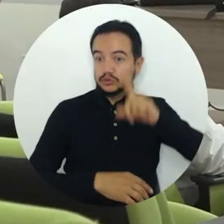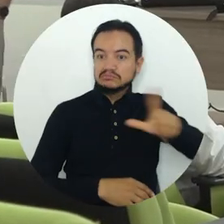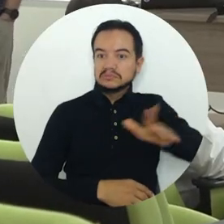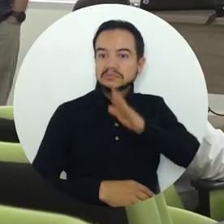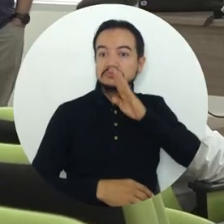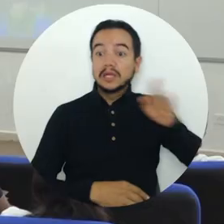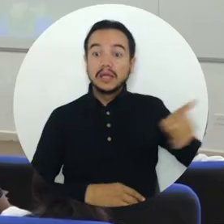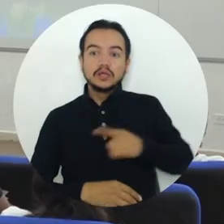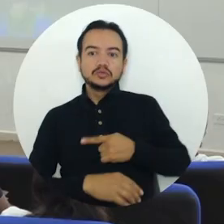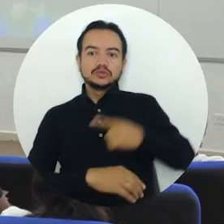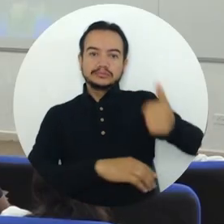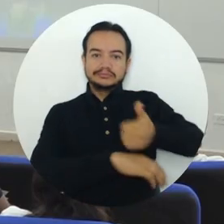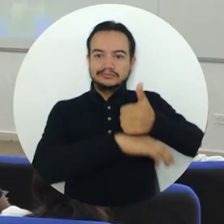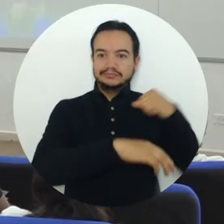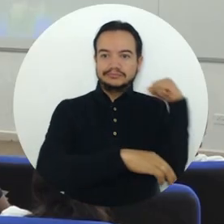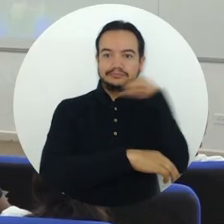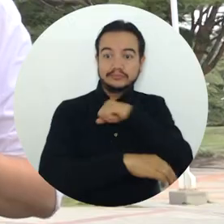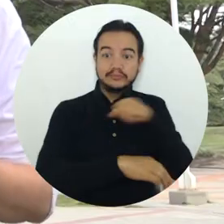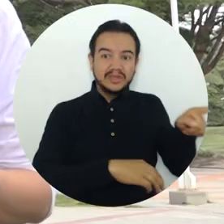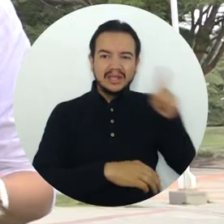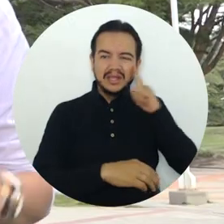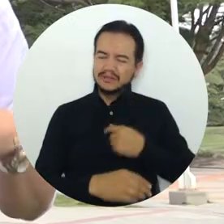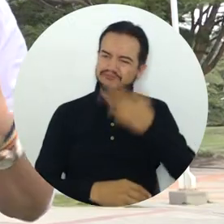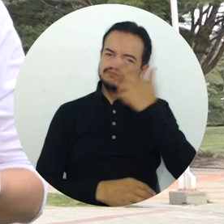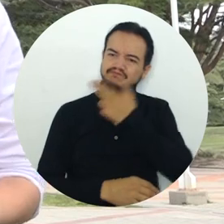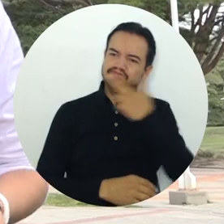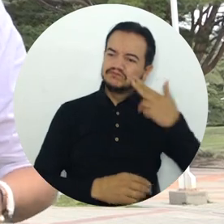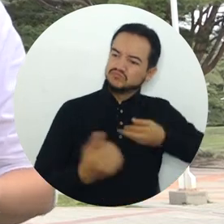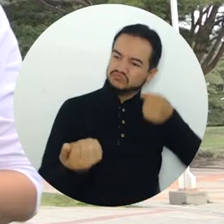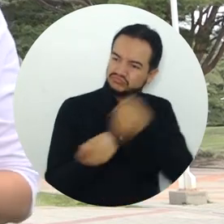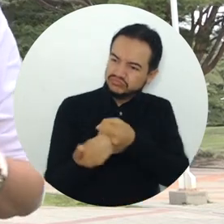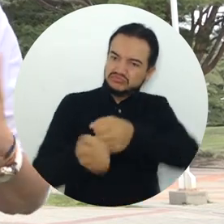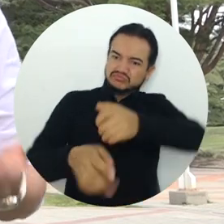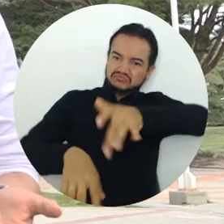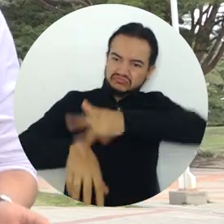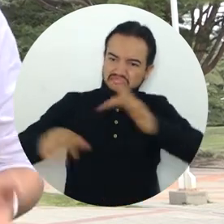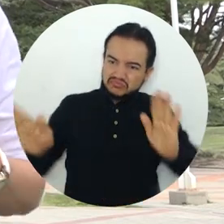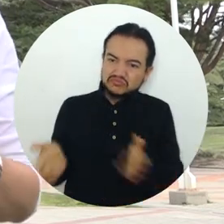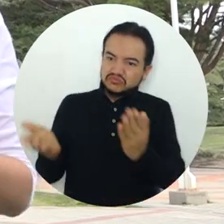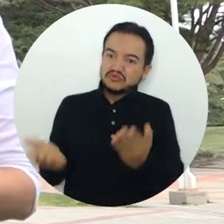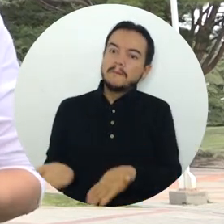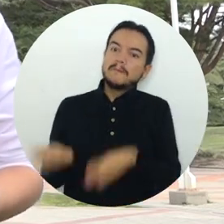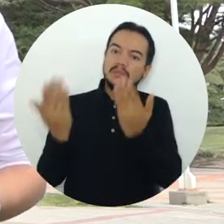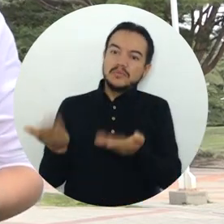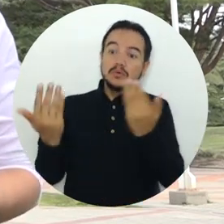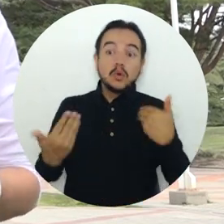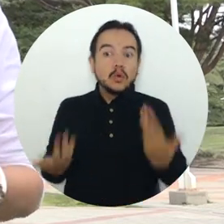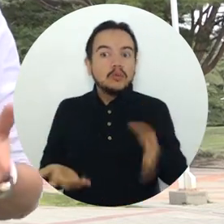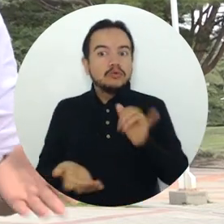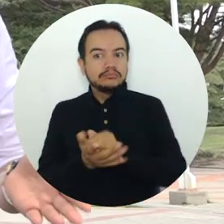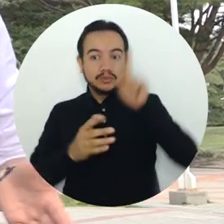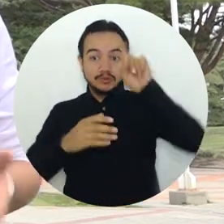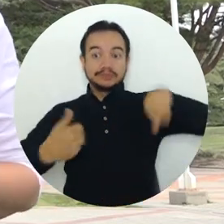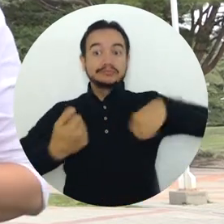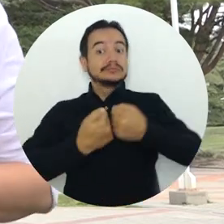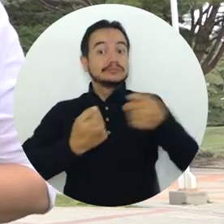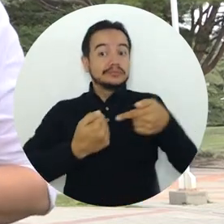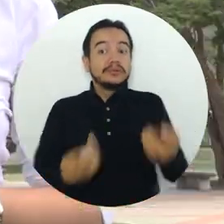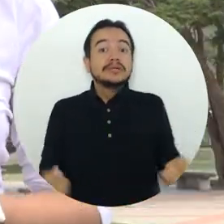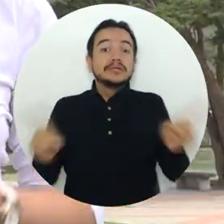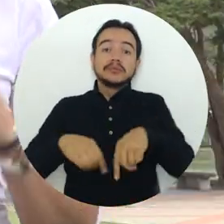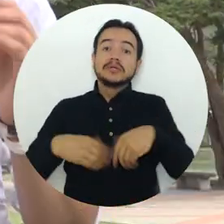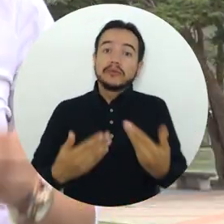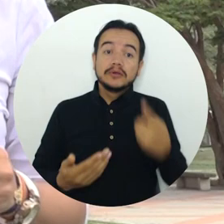comprometida con el desarrollo de los profesores, no solamente apoyando sino también incentivándonos a ser cada día mejores a través de este tipo de